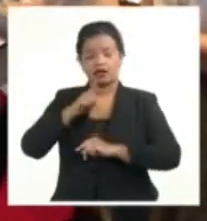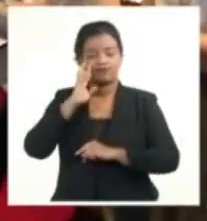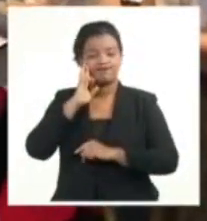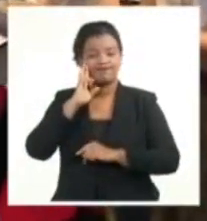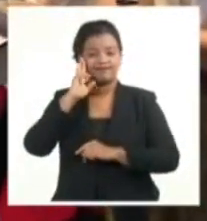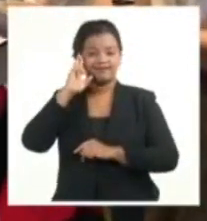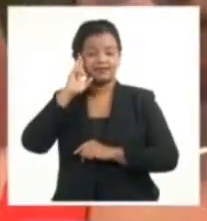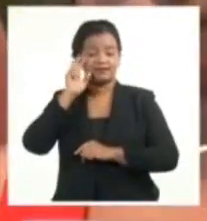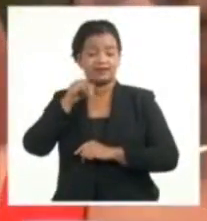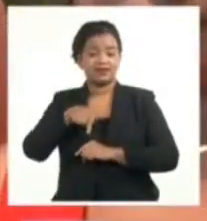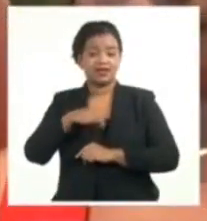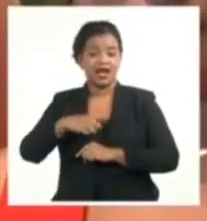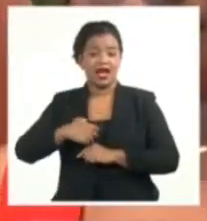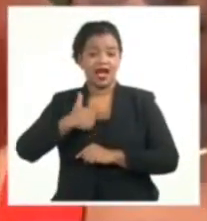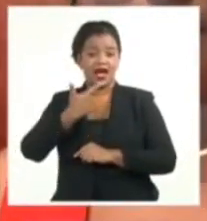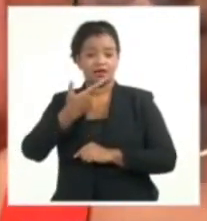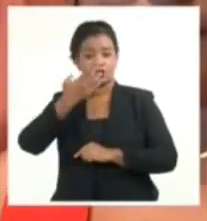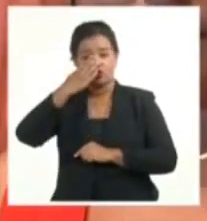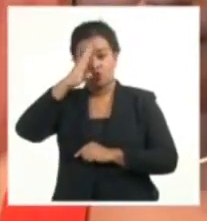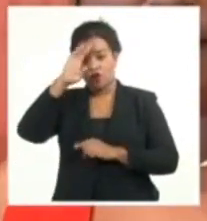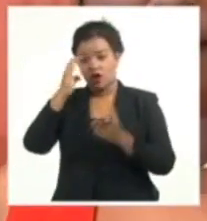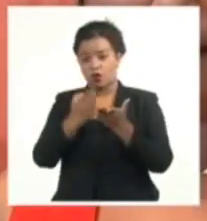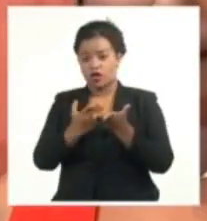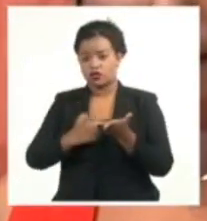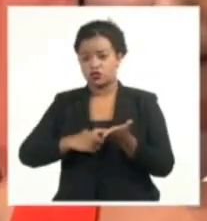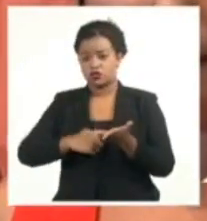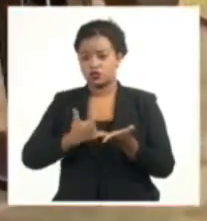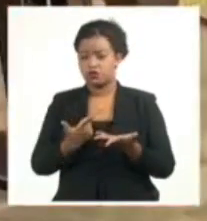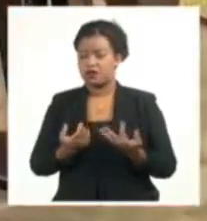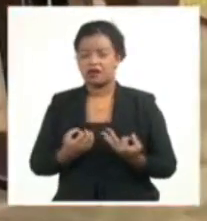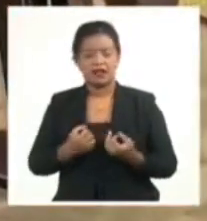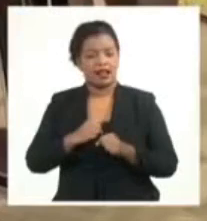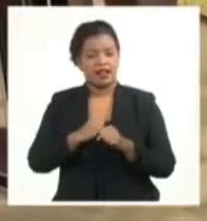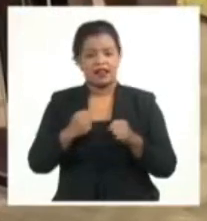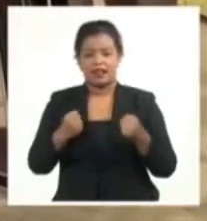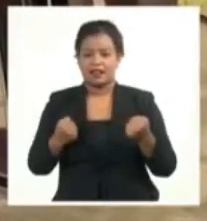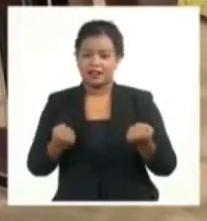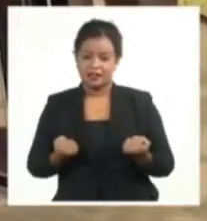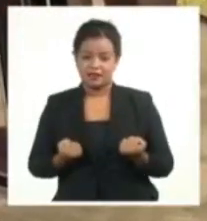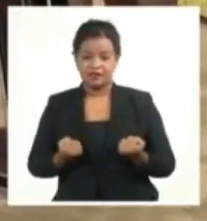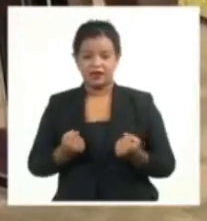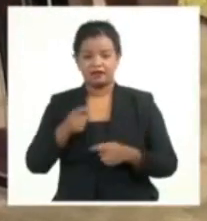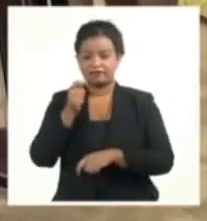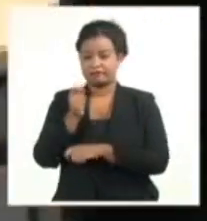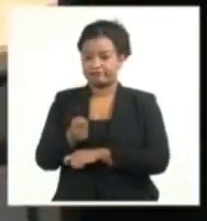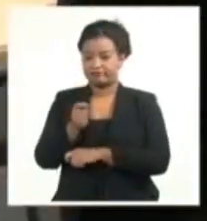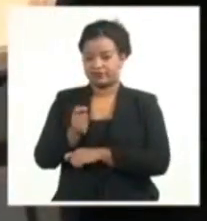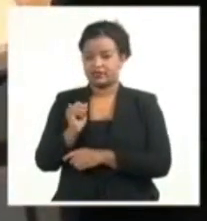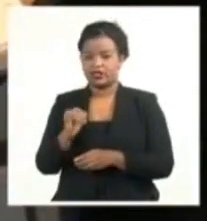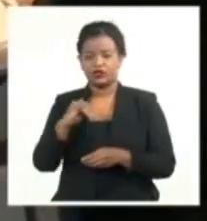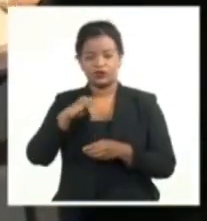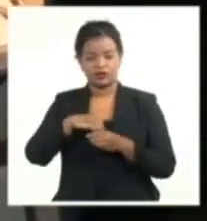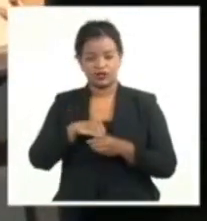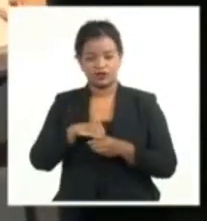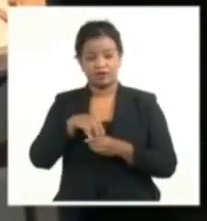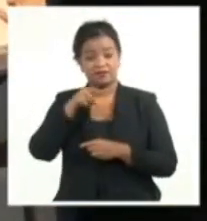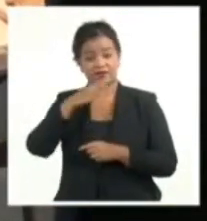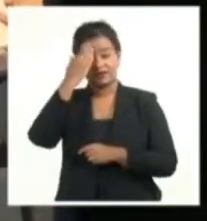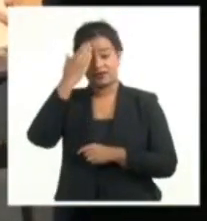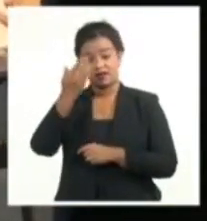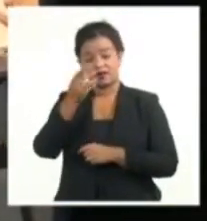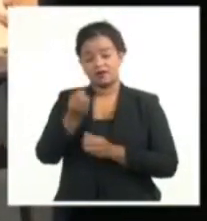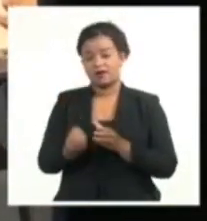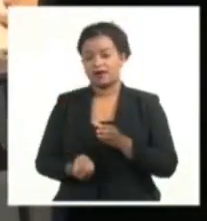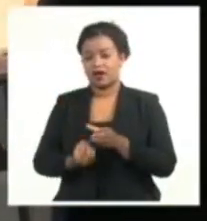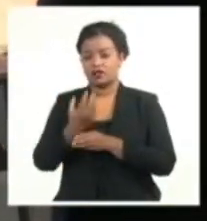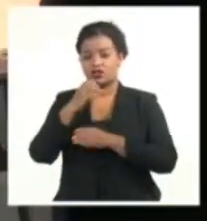en un país donde la educación y la cultura están articulados en un sistema con vocación inclusiva. En el homenaje por la creación